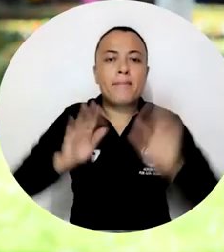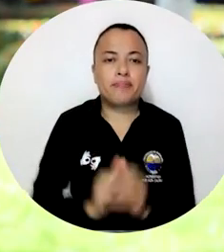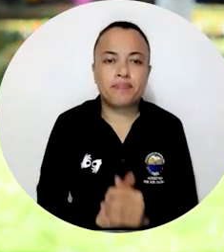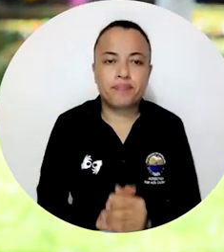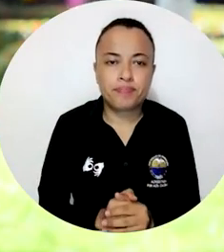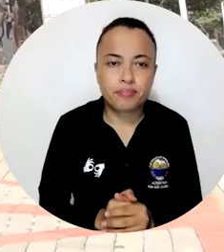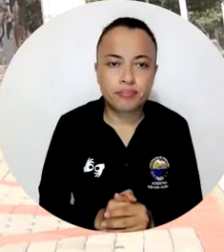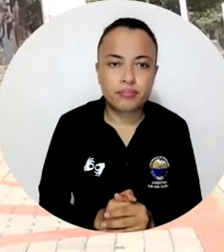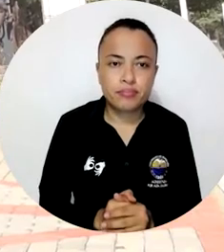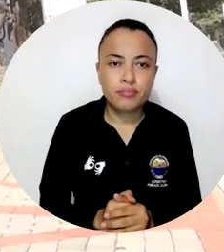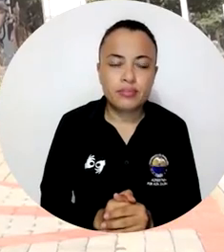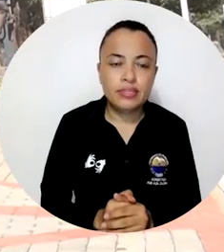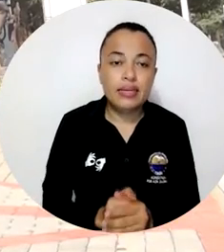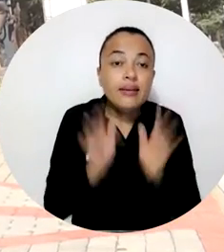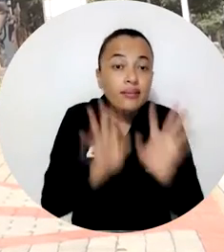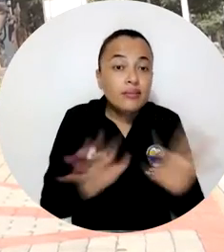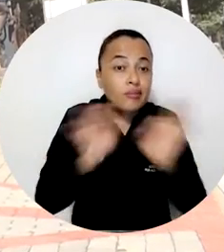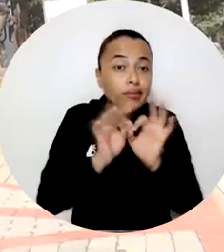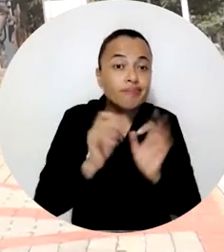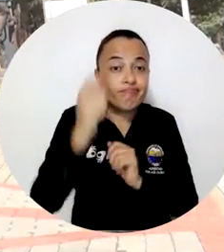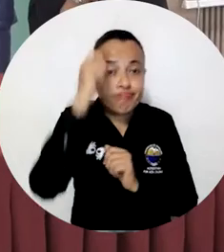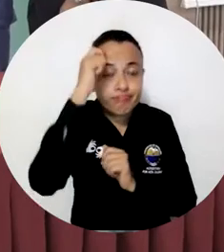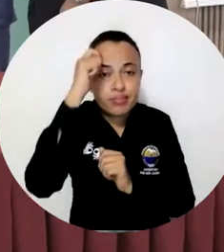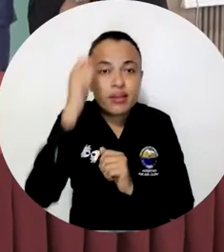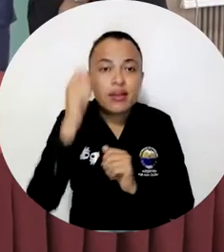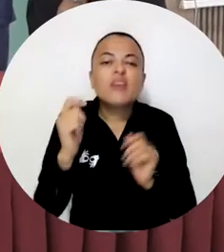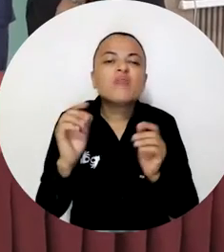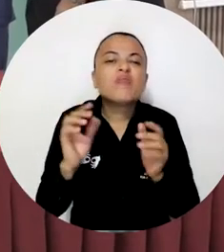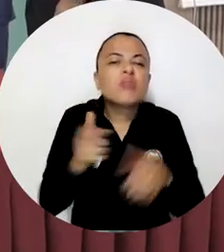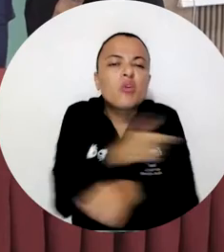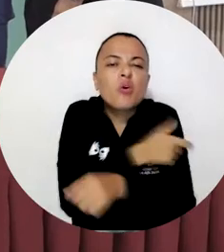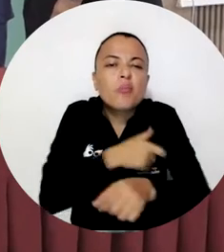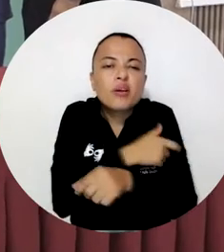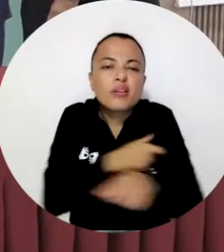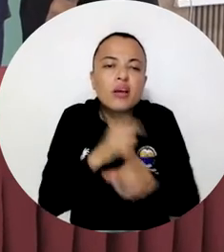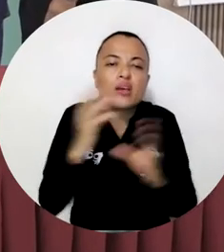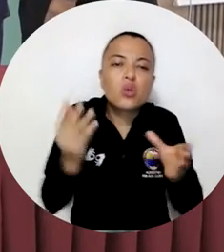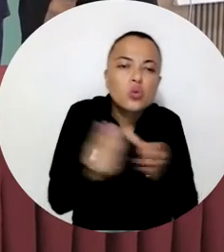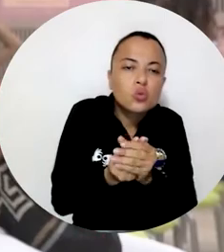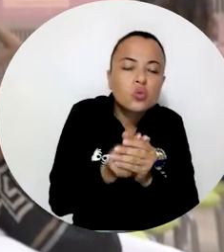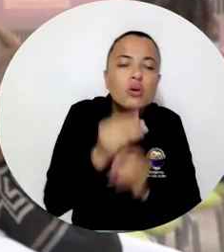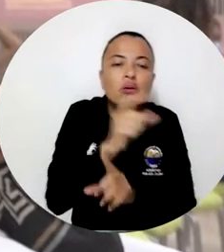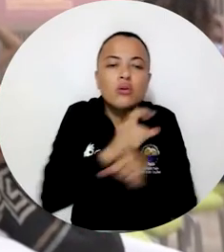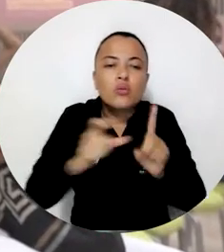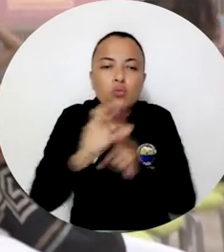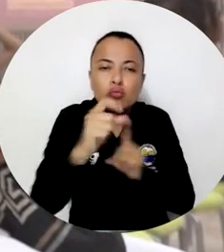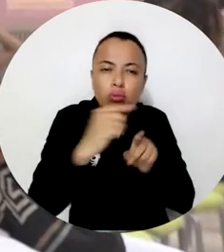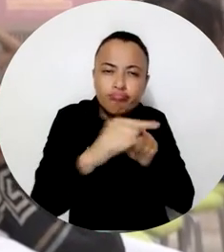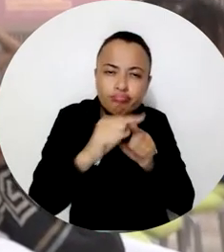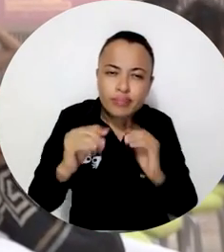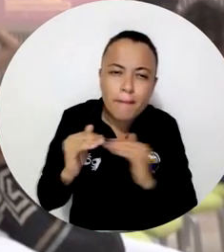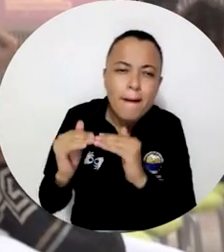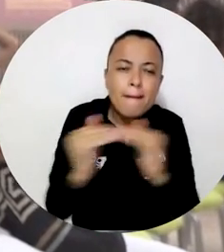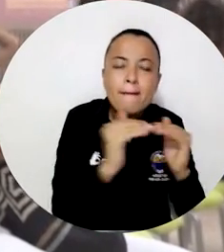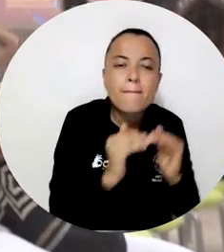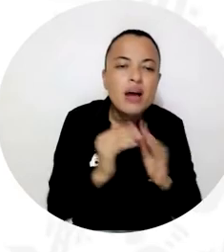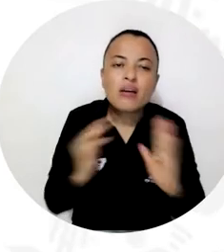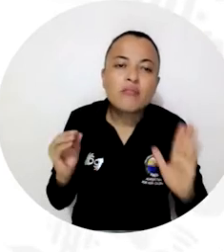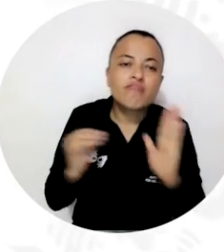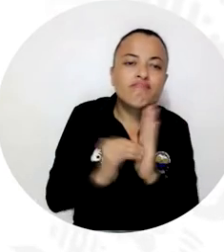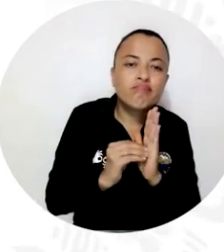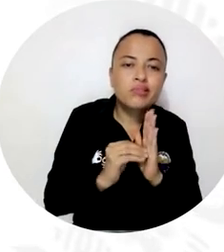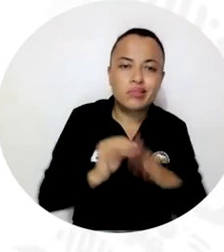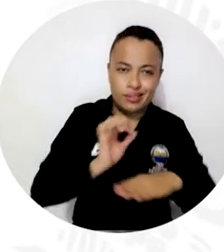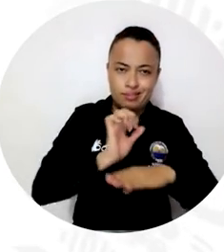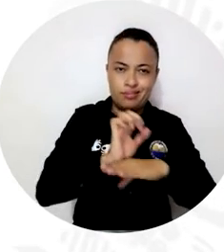participación de todos. Es importante recordar que el Comité de Inclusión e Interculturalidad de Unimagdalena fue institucionalizado a través de